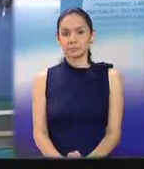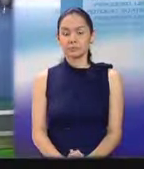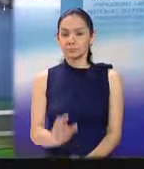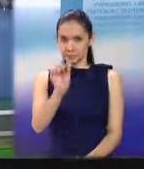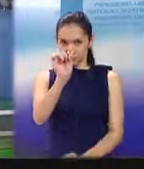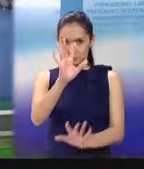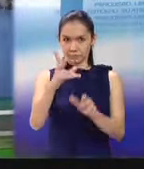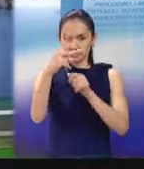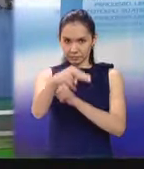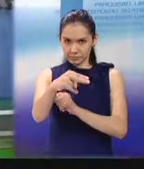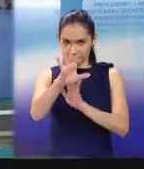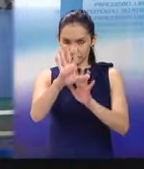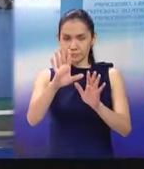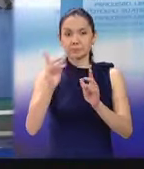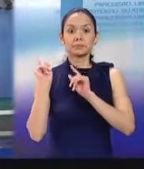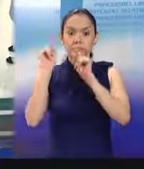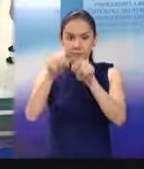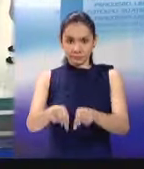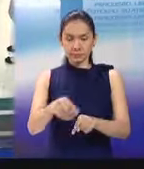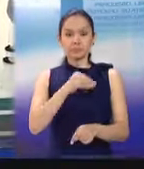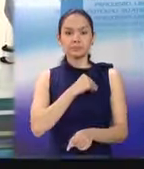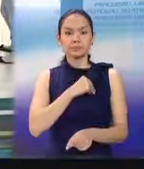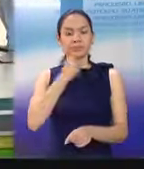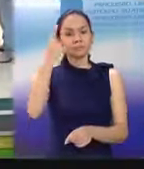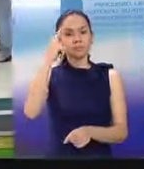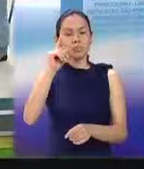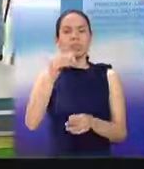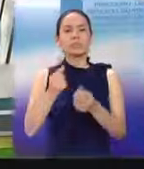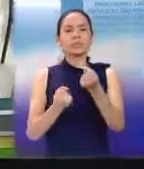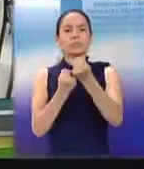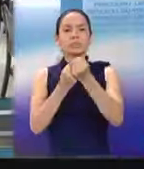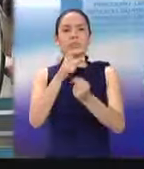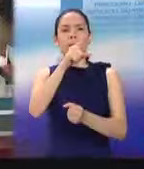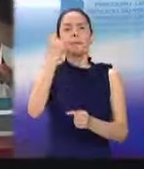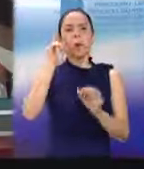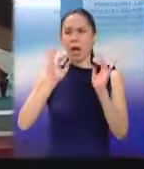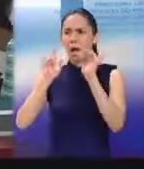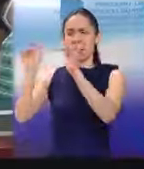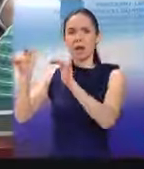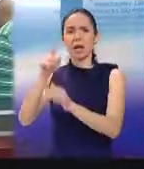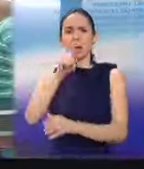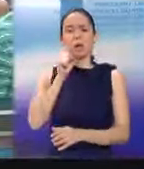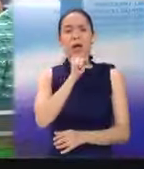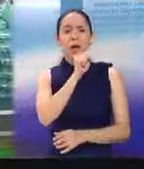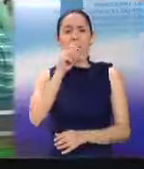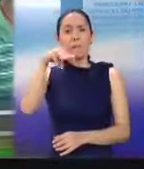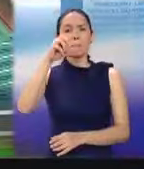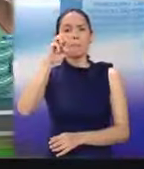Vamos a un nuevo corte comercial a nuestro regreso, cientos de personas acuden al casting de Morena